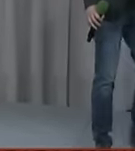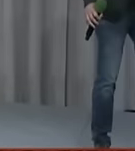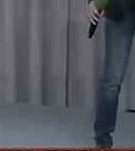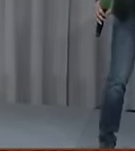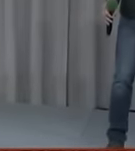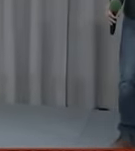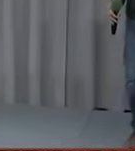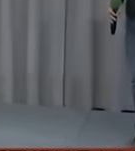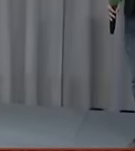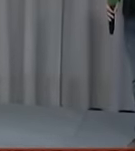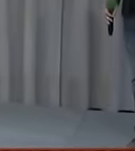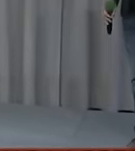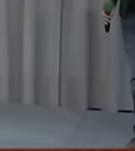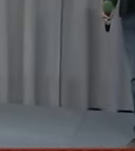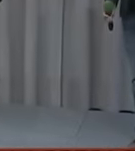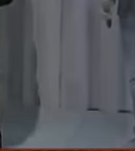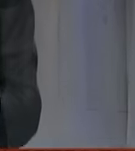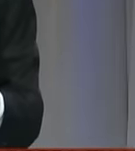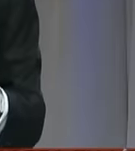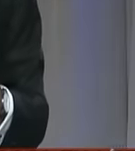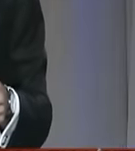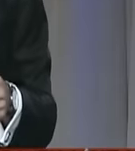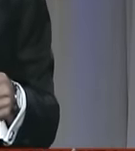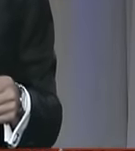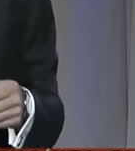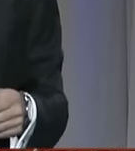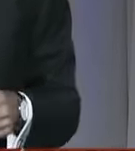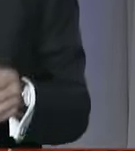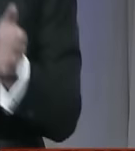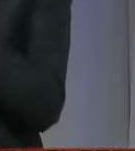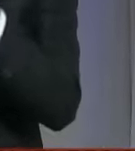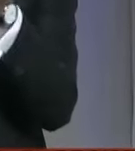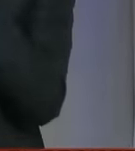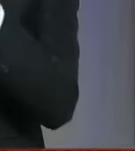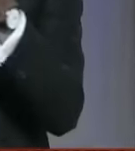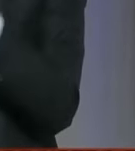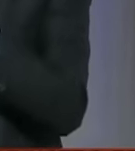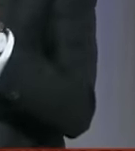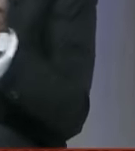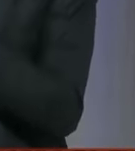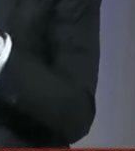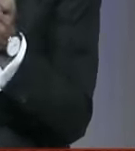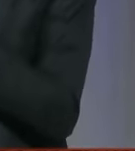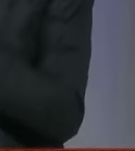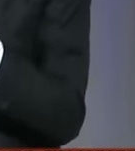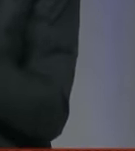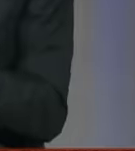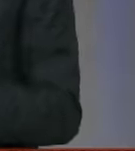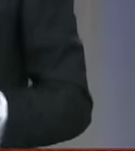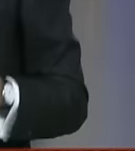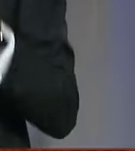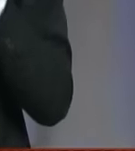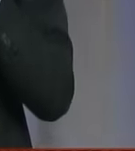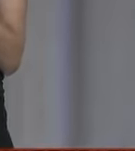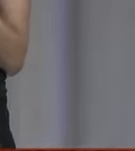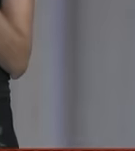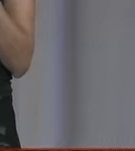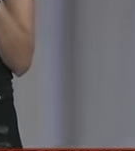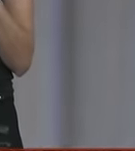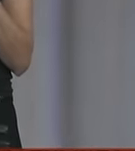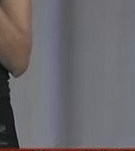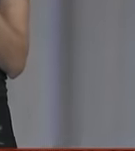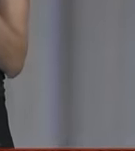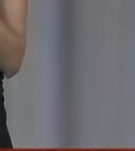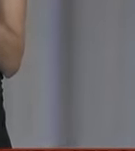y dos de Estados Unidos las startups mexicanas operarán desde Jalisco la capital de la innovación en